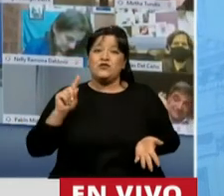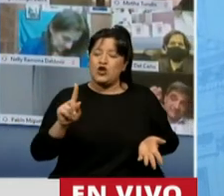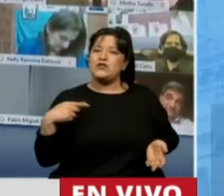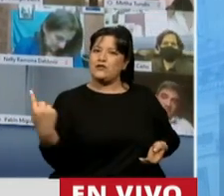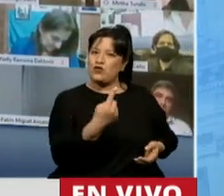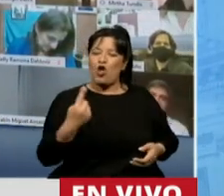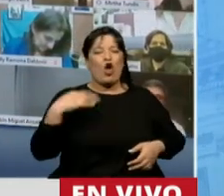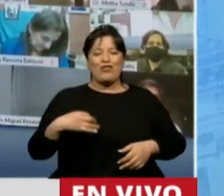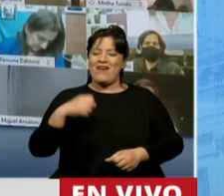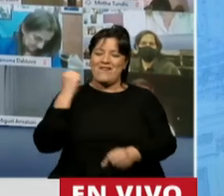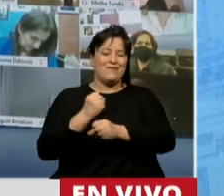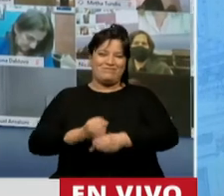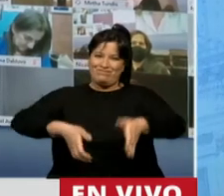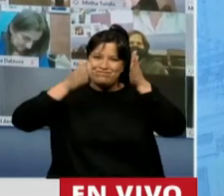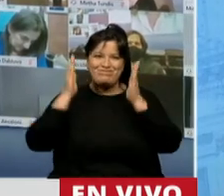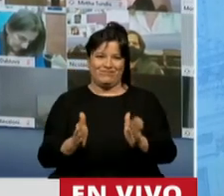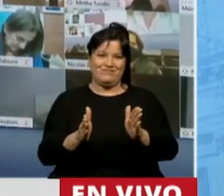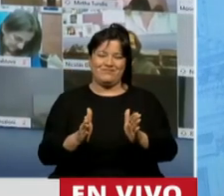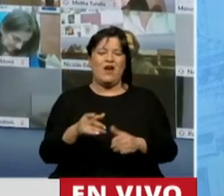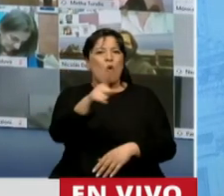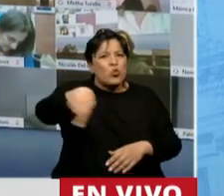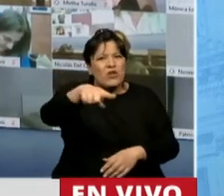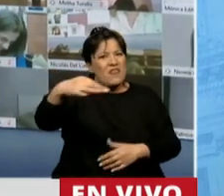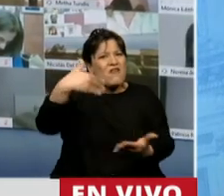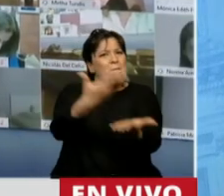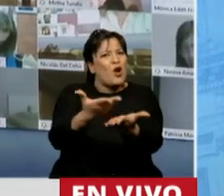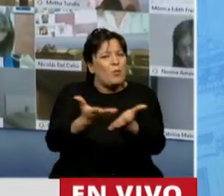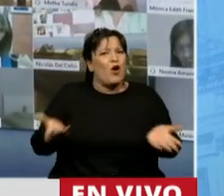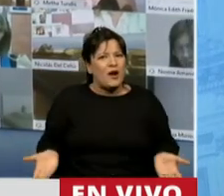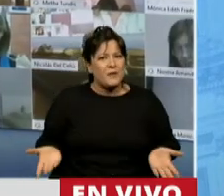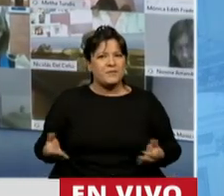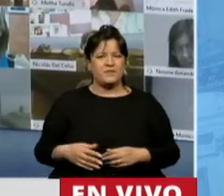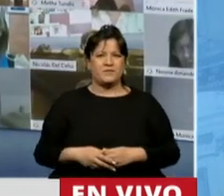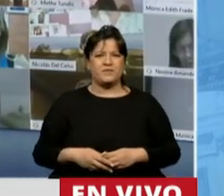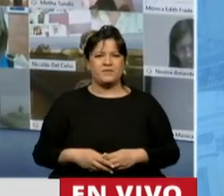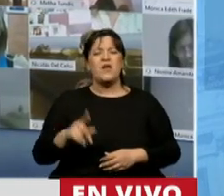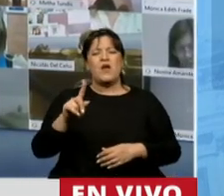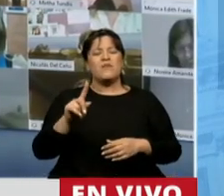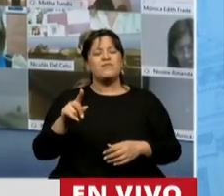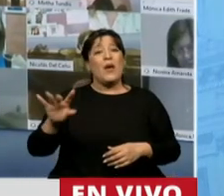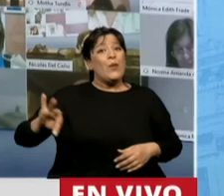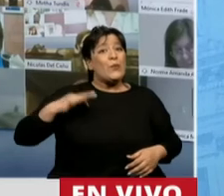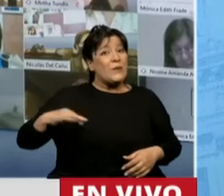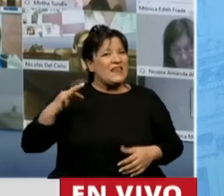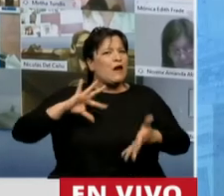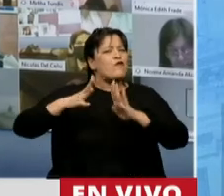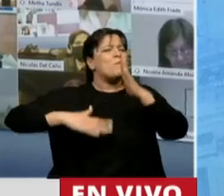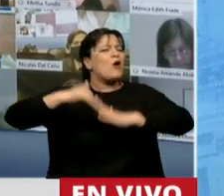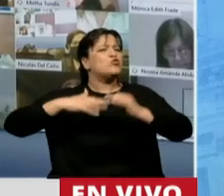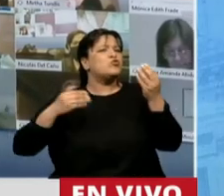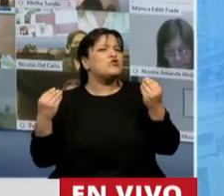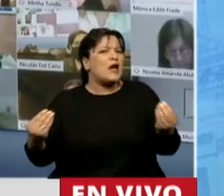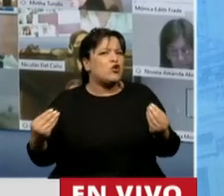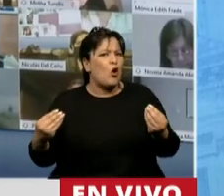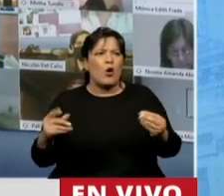pongamos manos a la obra, propongan... La vida, miren, iba a dar otra frase, la vida se construye no de